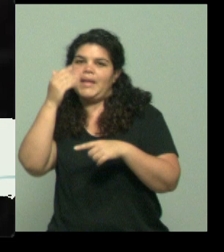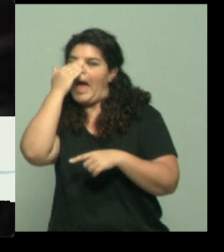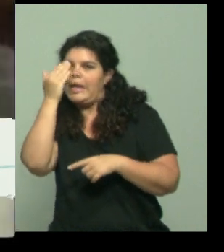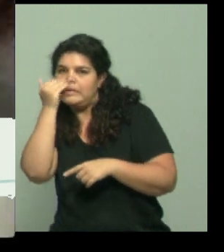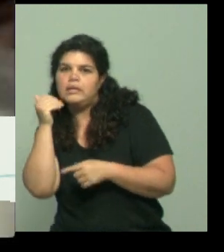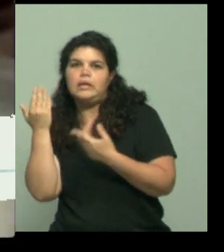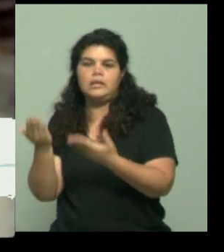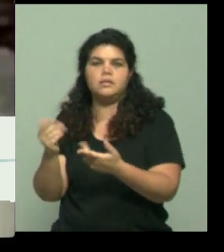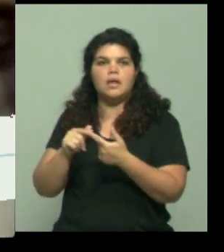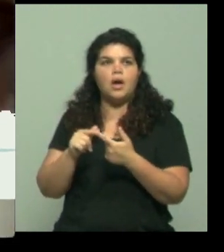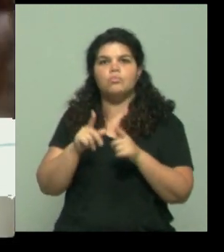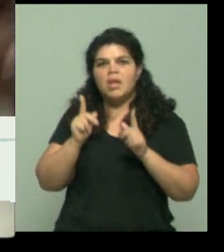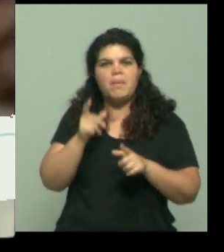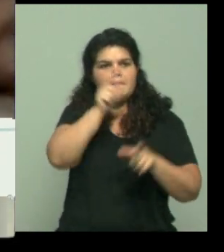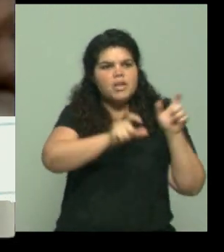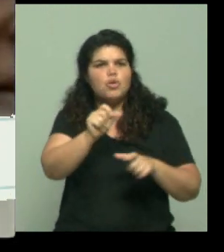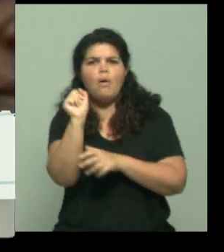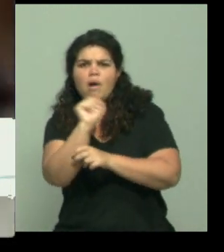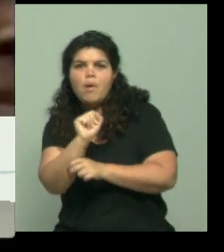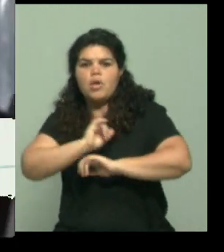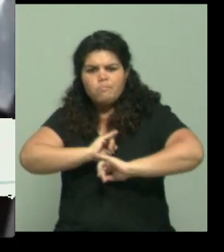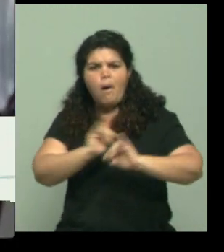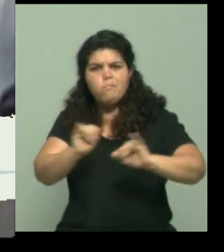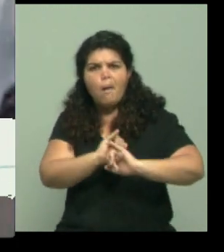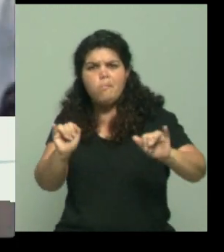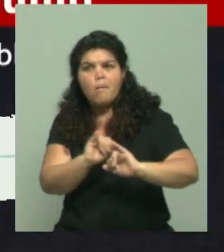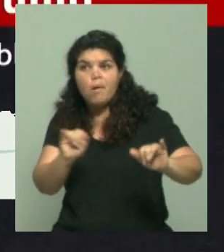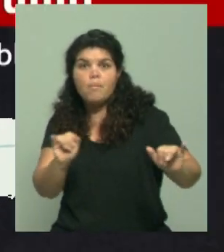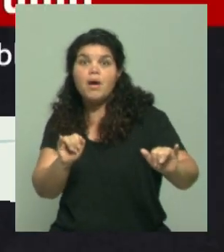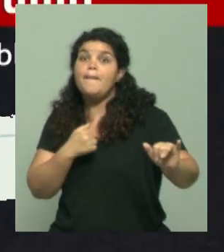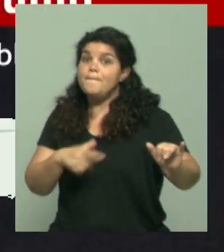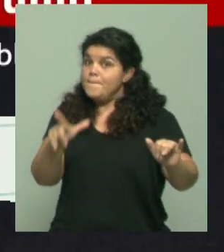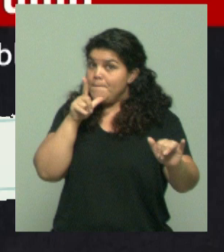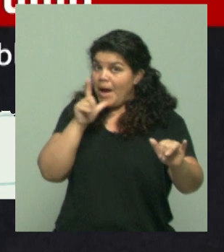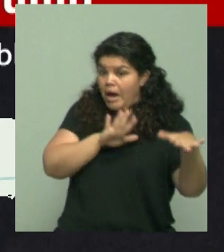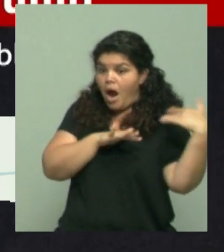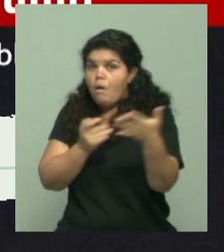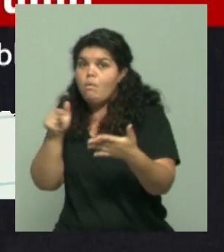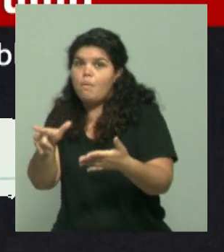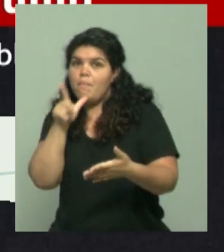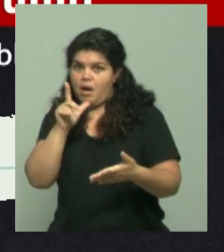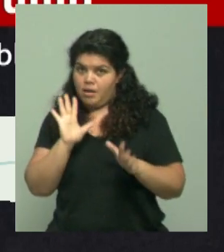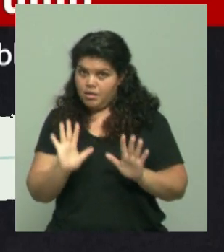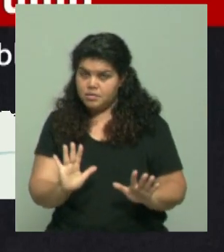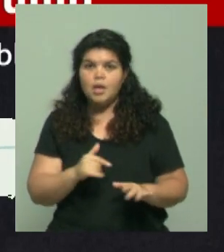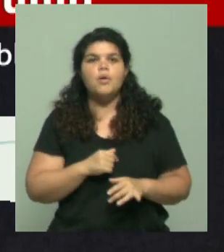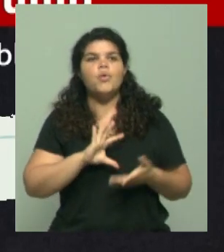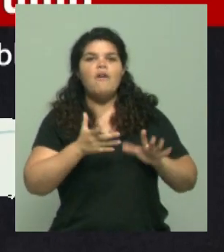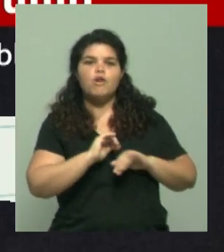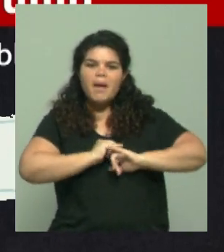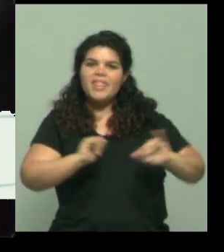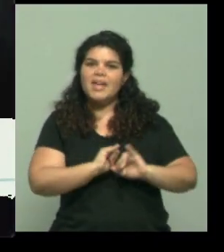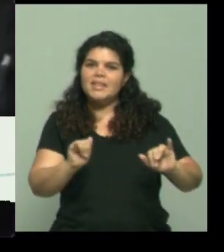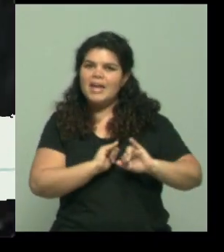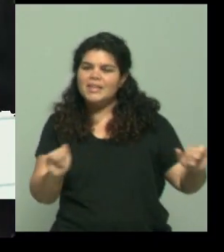que han acompañado esta campaña, le terminan siendo generar este triunfo. Donde yo creo que se generó la mejor estrategia, por lo menos en los